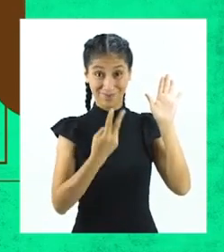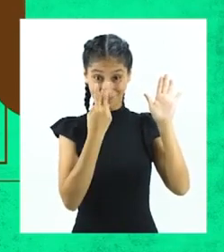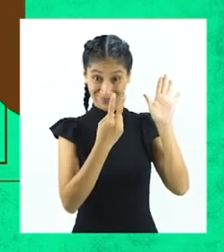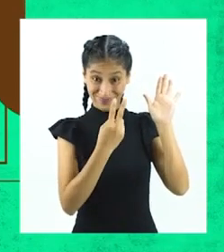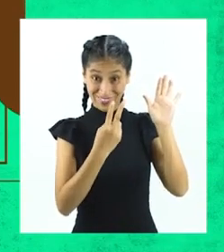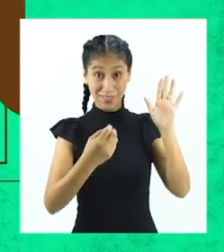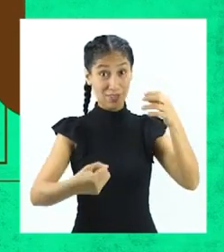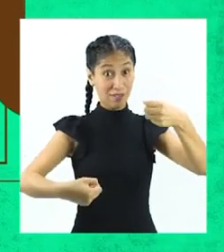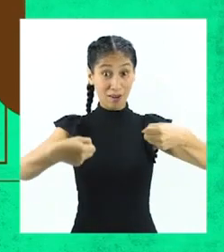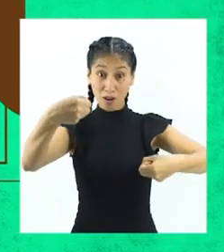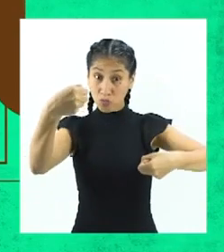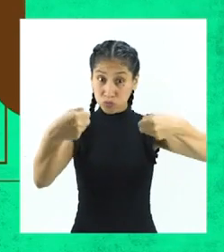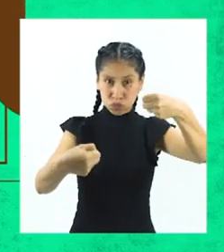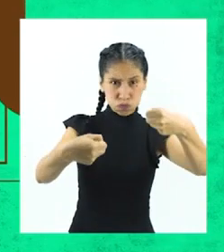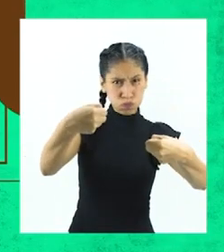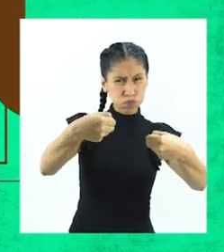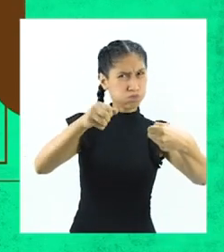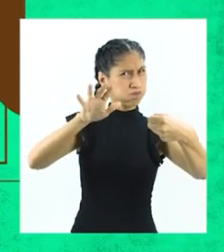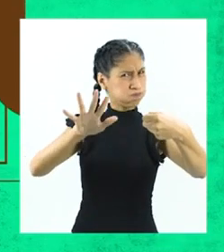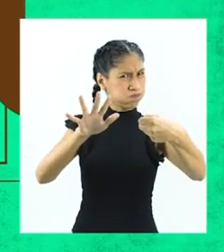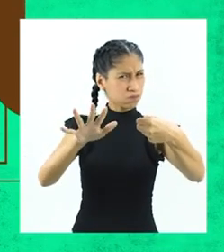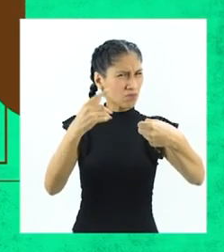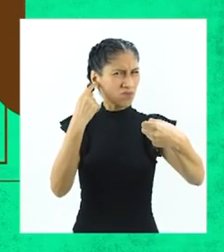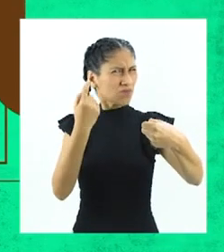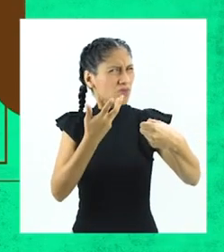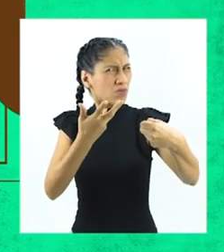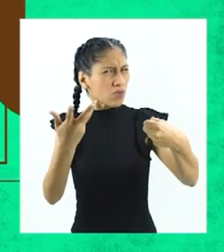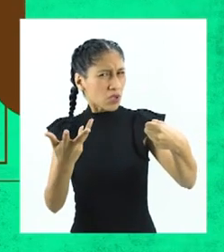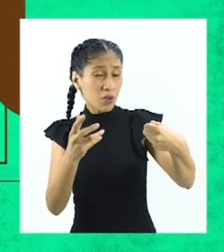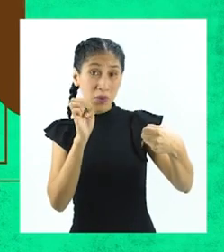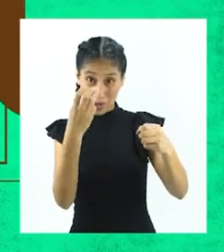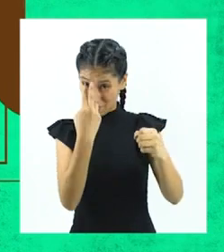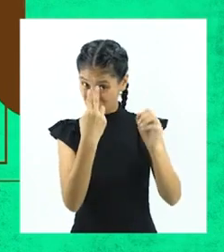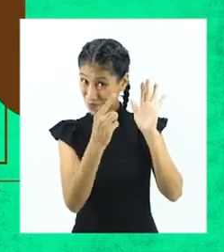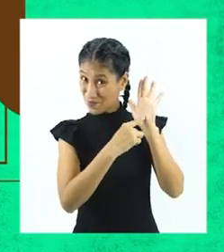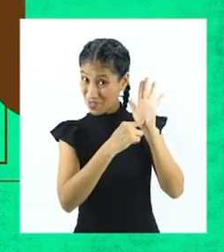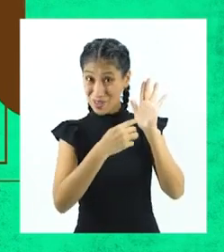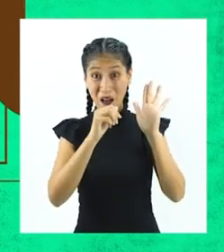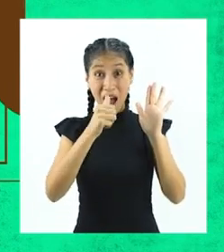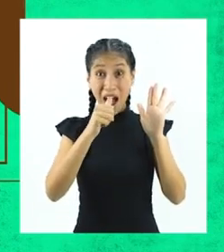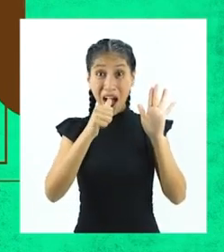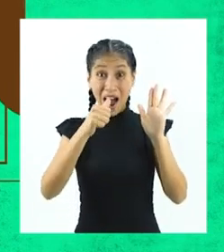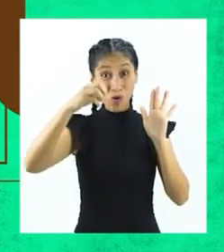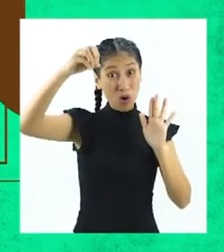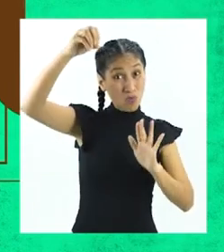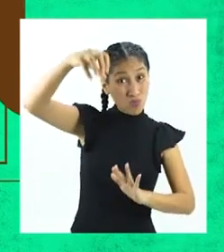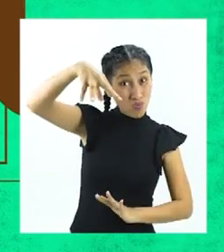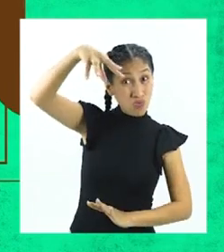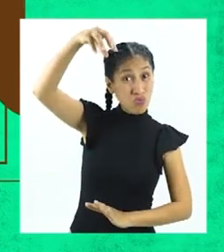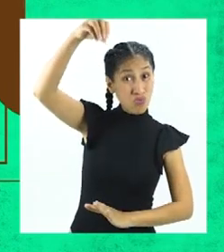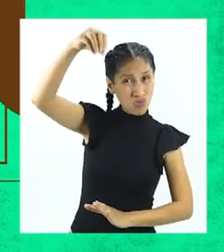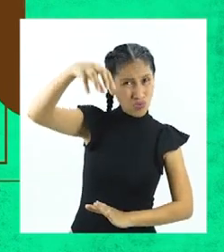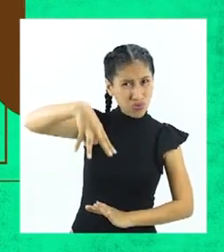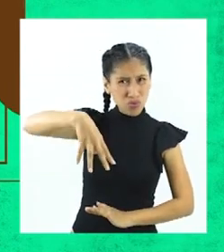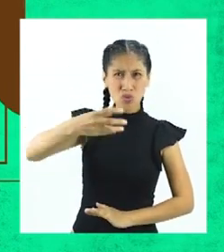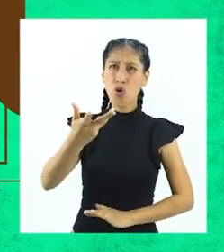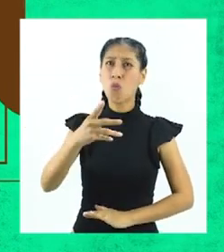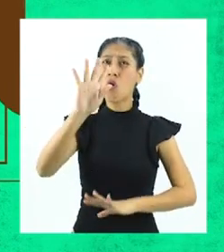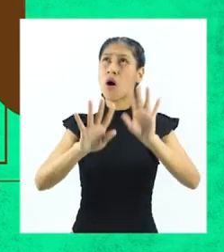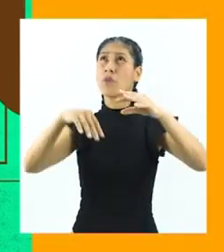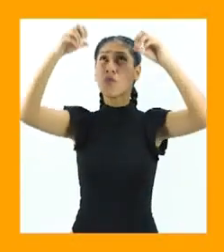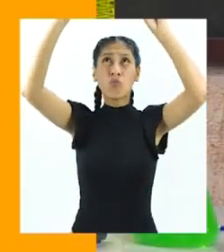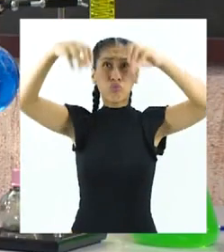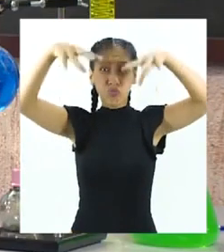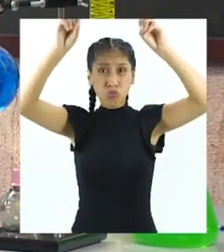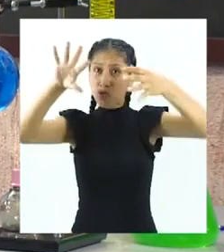sobre el parabrisas del auto. ¿Debido a qué se forman gotas de agua en el vidrio cuando hace frío, a pesar de que no